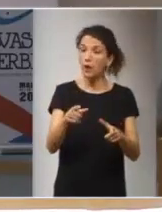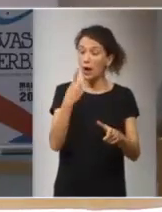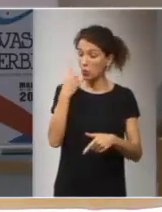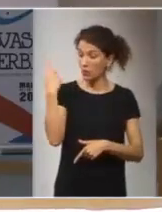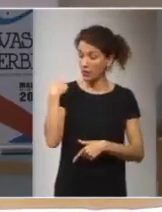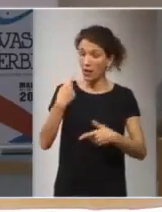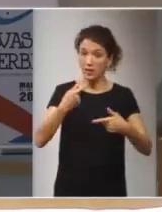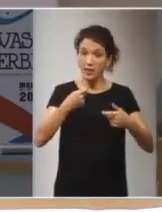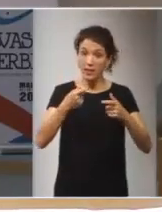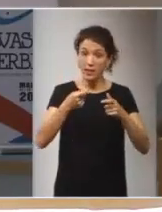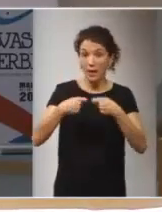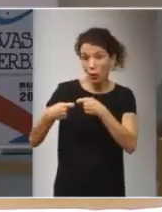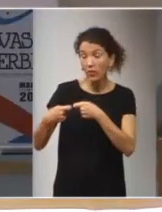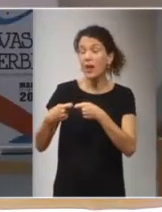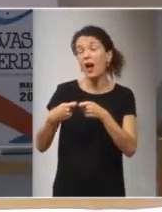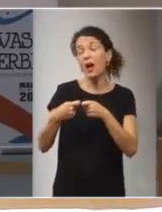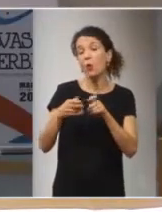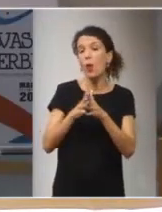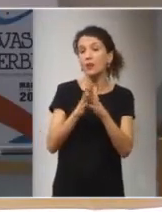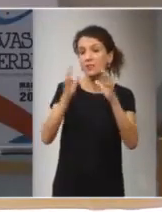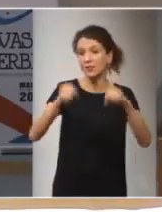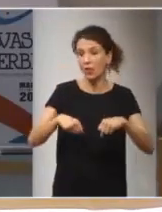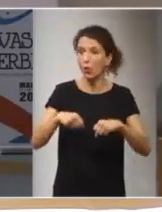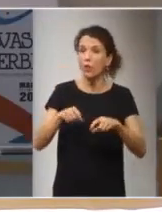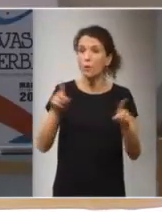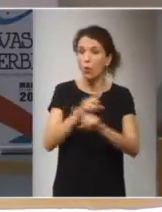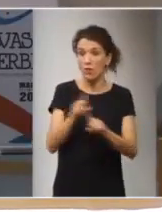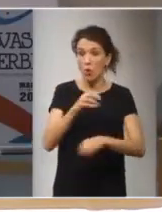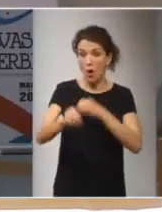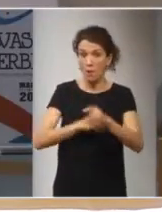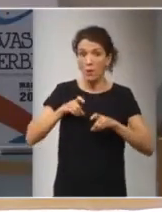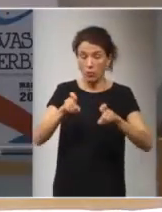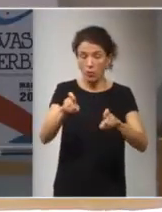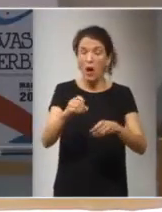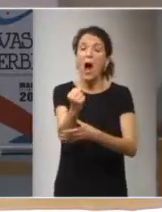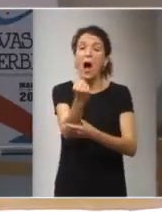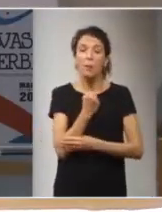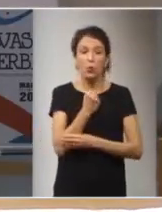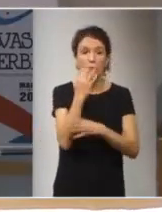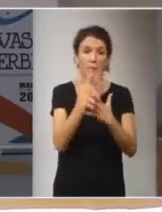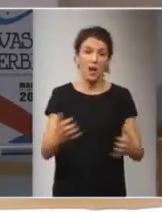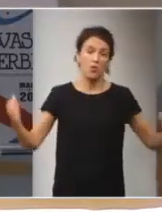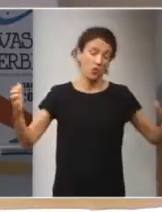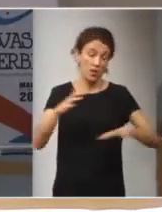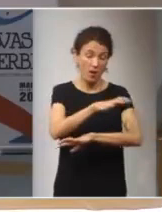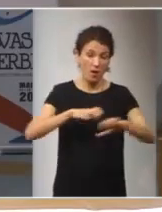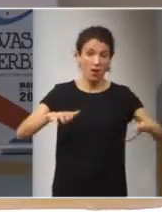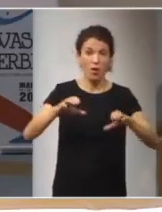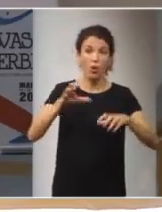pasado se negociara un tratado de prohibición sobre las armas nucleares con el apoyo de la mayoría de la comunidad internacional.